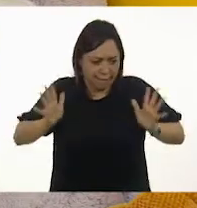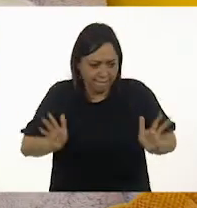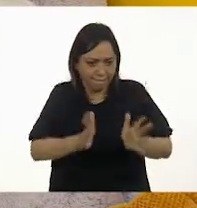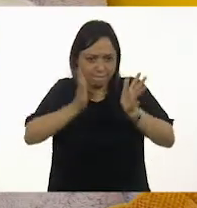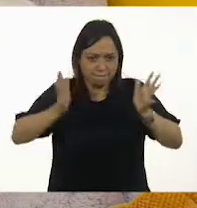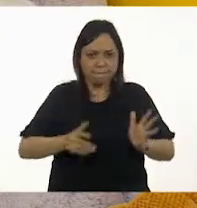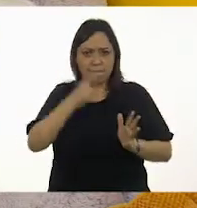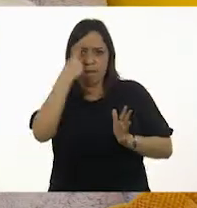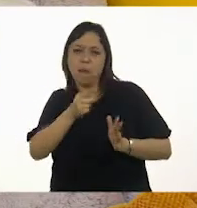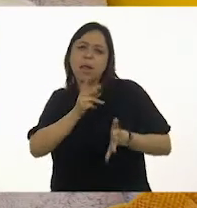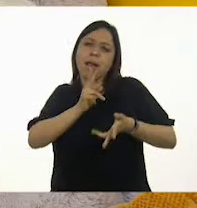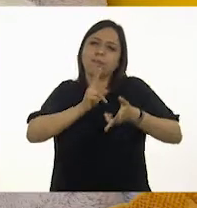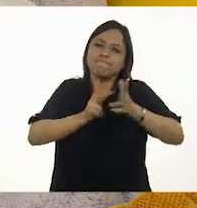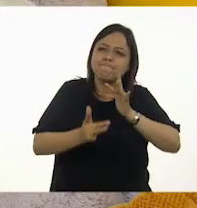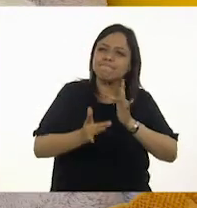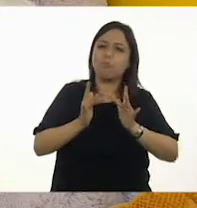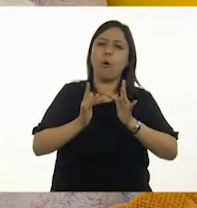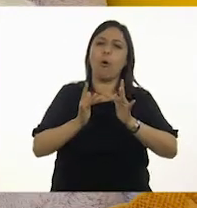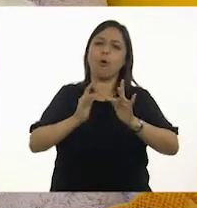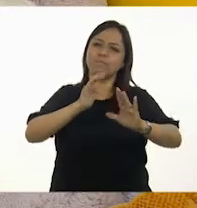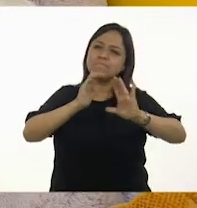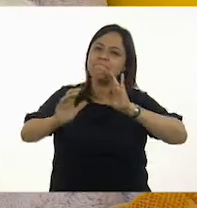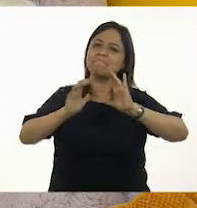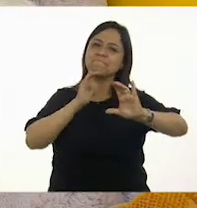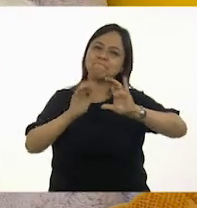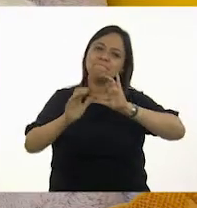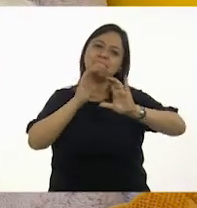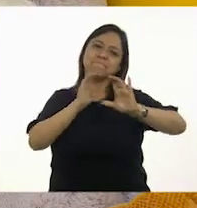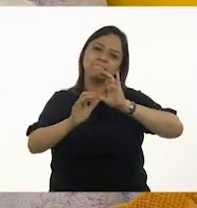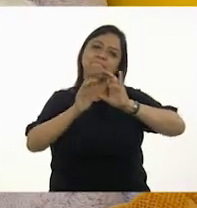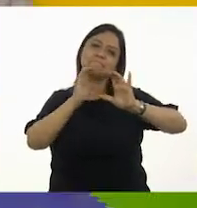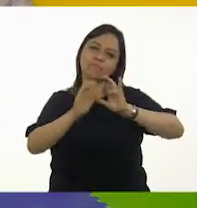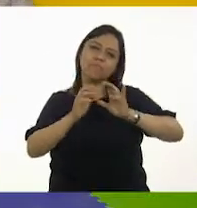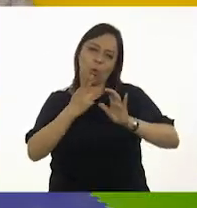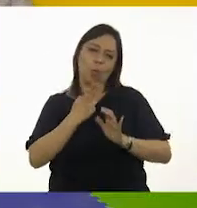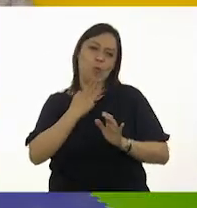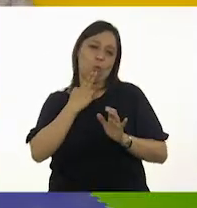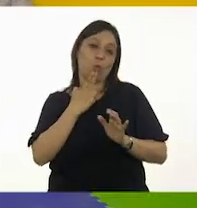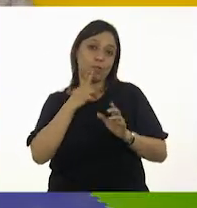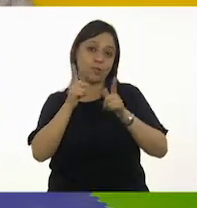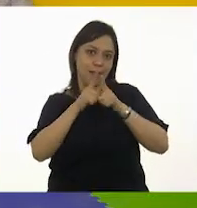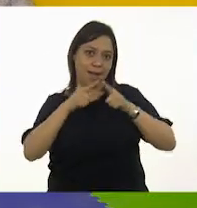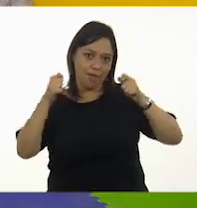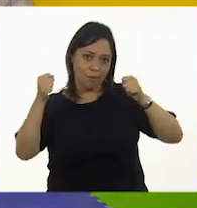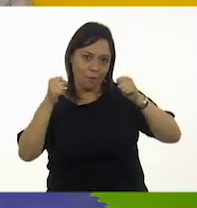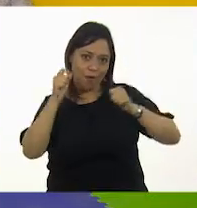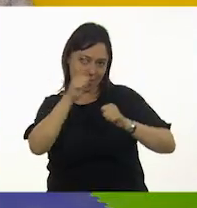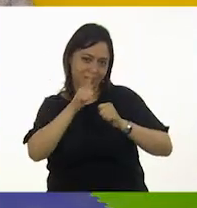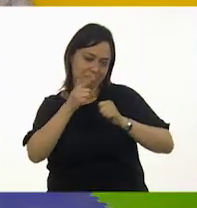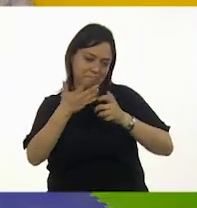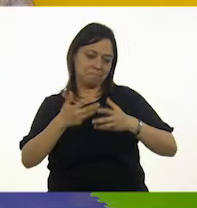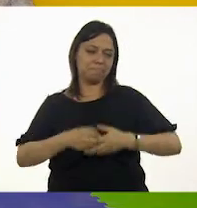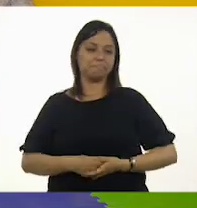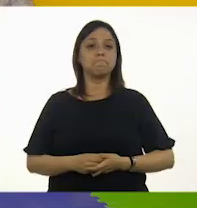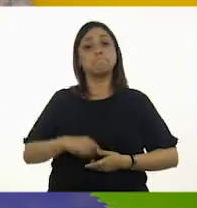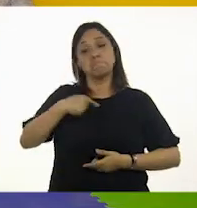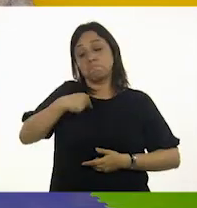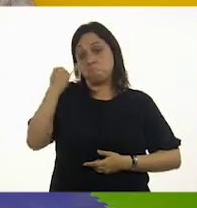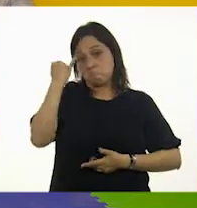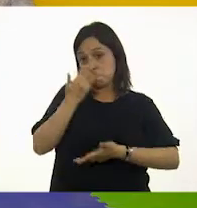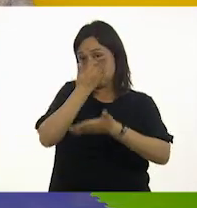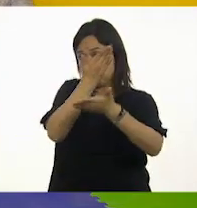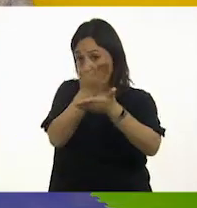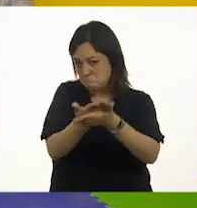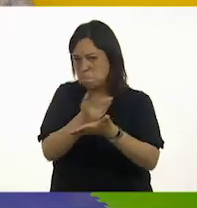que para ellos resultan muy interesantes gracias al manejo del lenguaje. Te proponemos grabar una conversación con tus hijos,